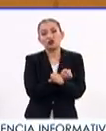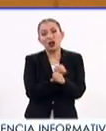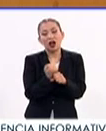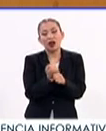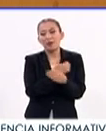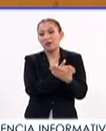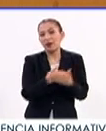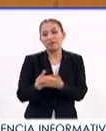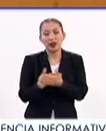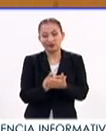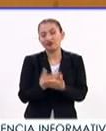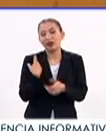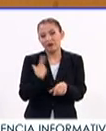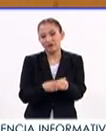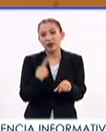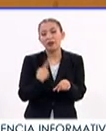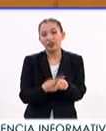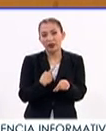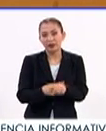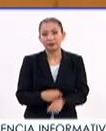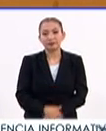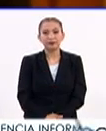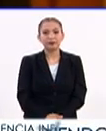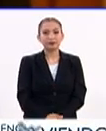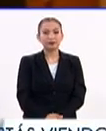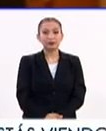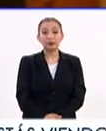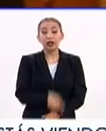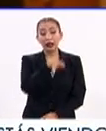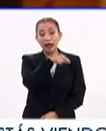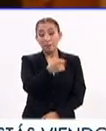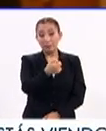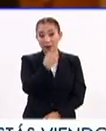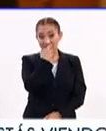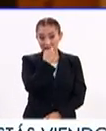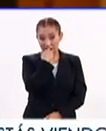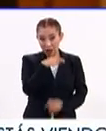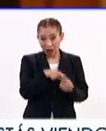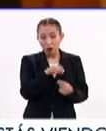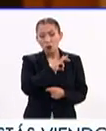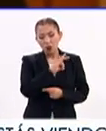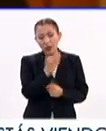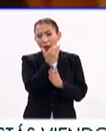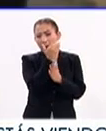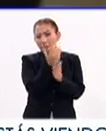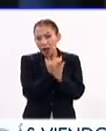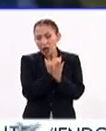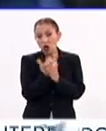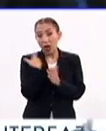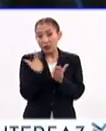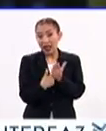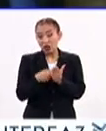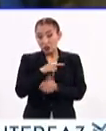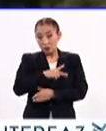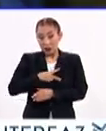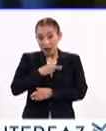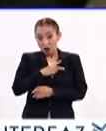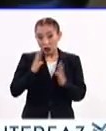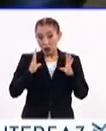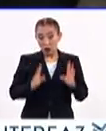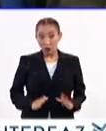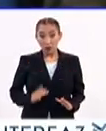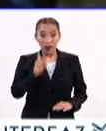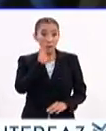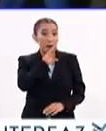y va a transmitirse al producto. A través de medicamentos, se puede reducir la concentración del virus en el